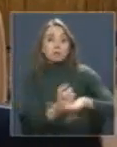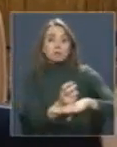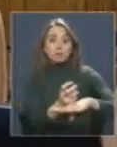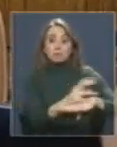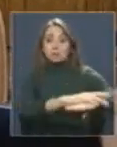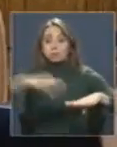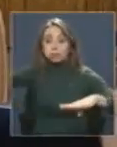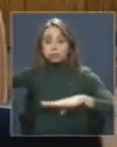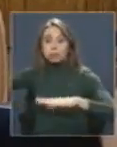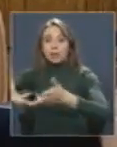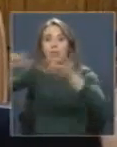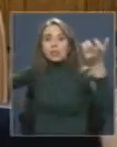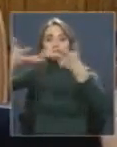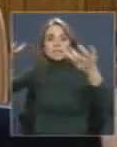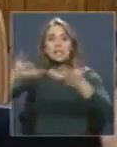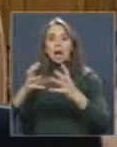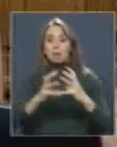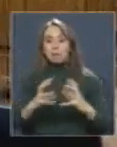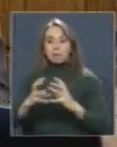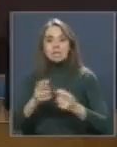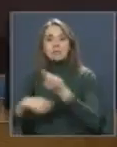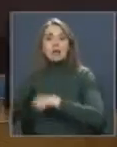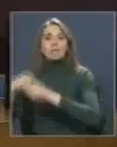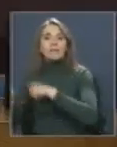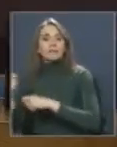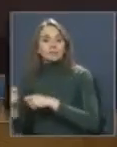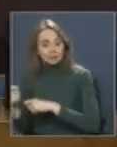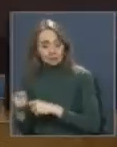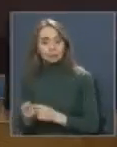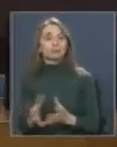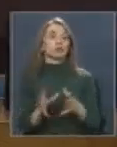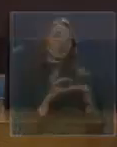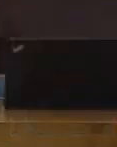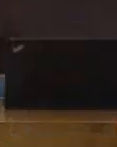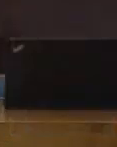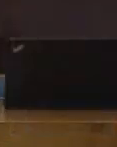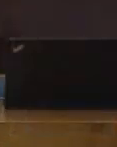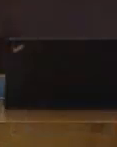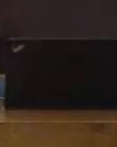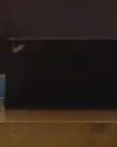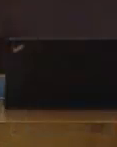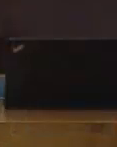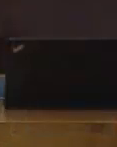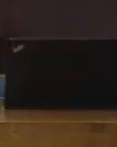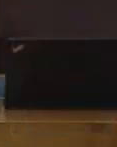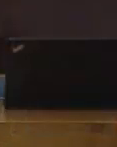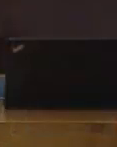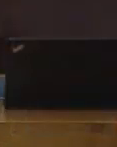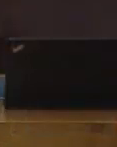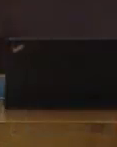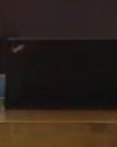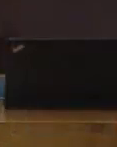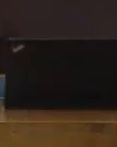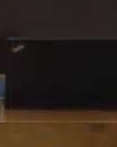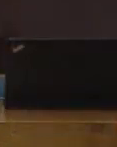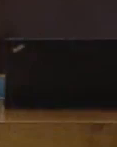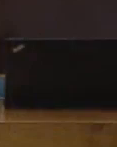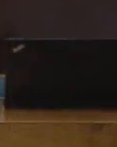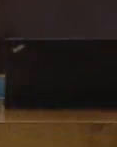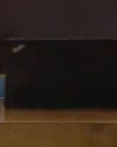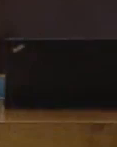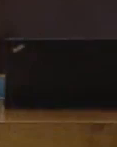proyecto porque es un avance. Muchas gracias, diputado. Desgraciadamente le terminó el tiempo. Tiene la palabra el diputado Fensalida.